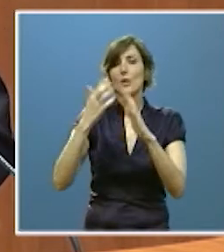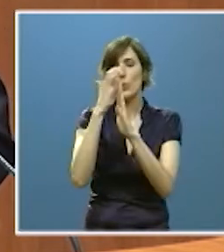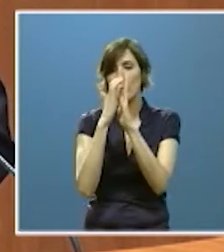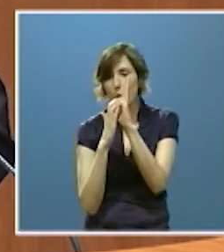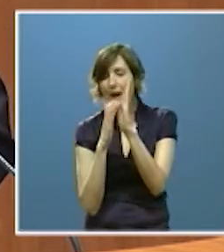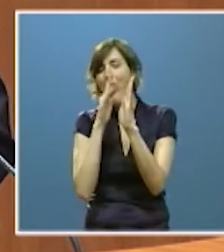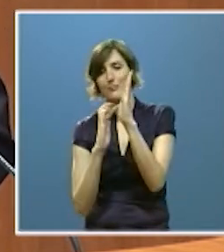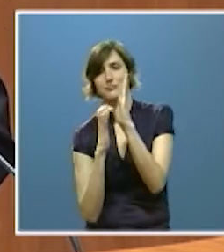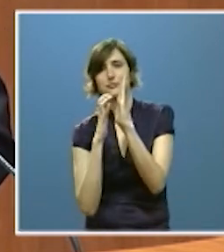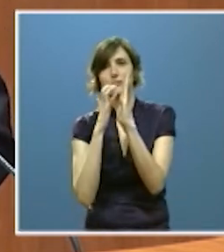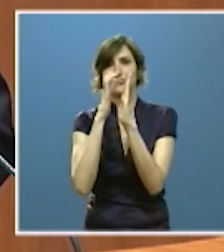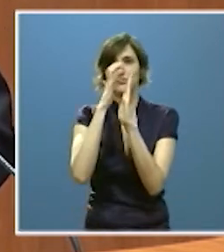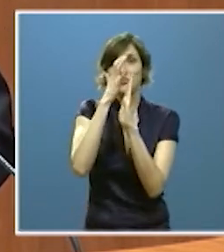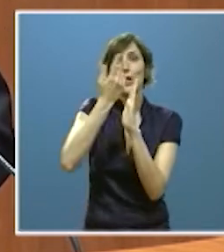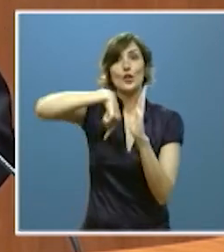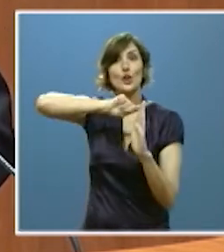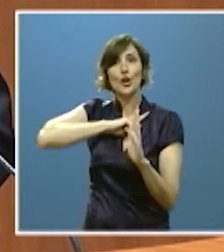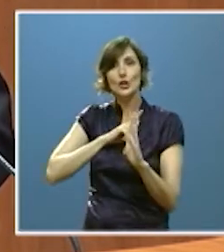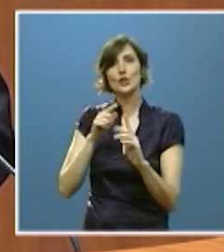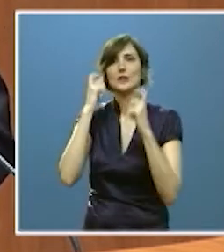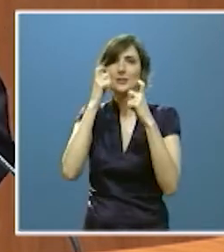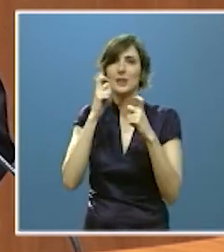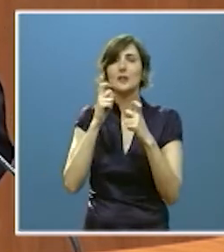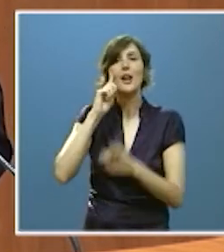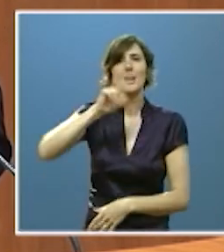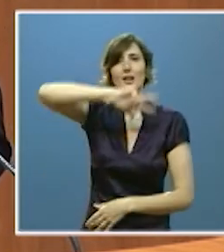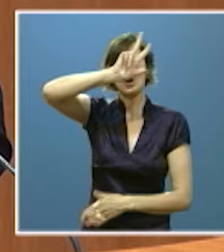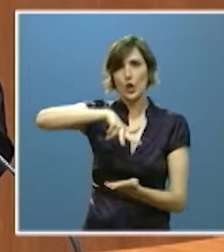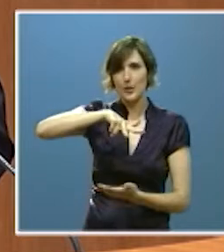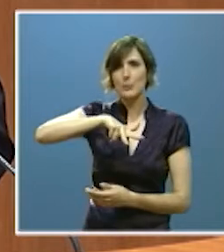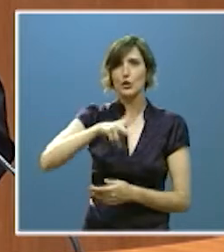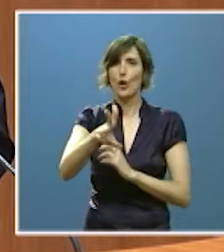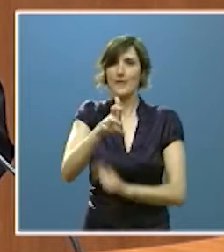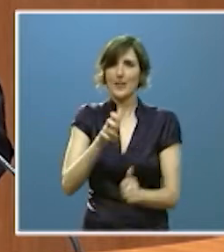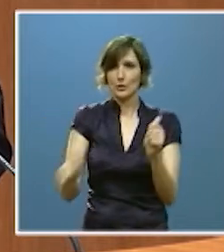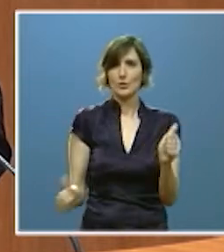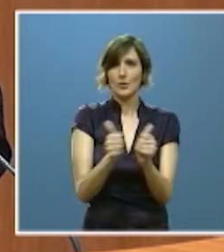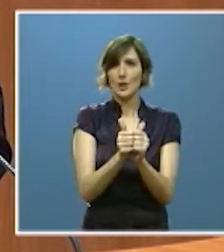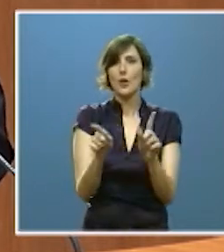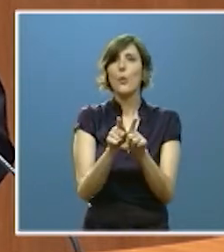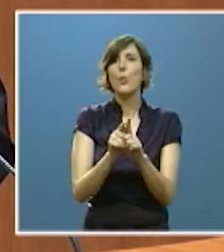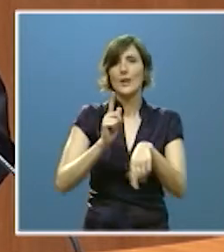reduciendo el plazo para resolver las solicitudes de reconocimiento del derecho según se pactó en el diálogo social